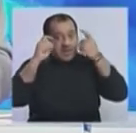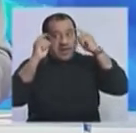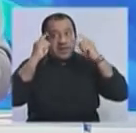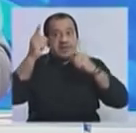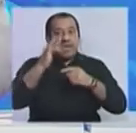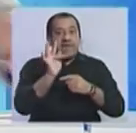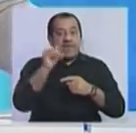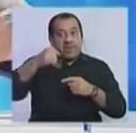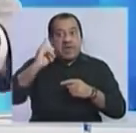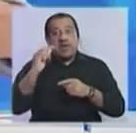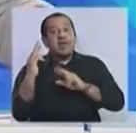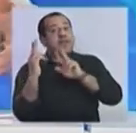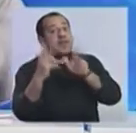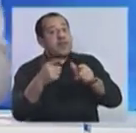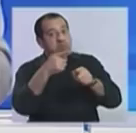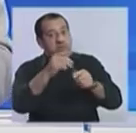que el Fondo Monetario Internacional pidió